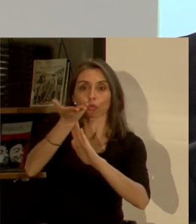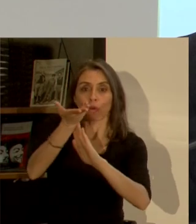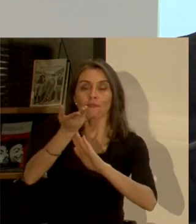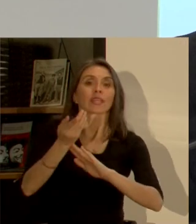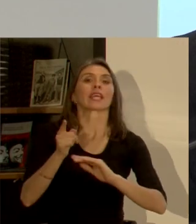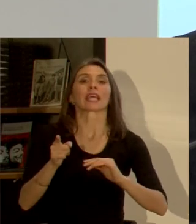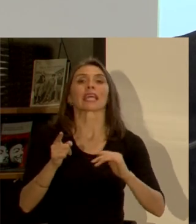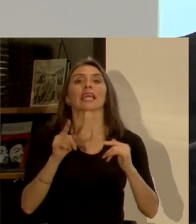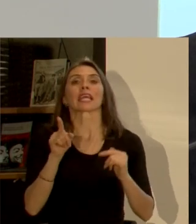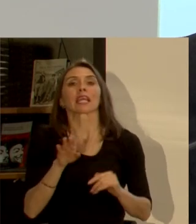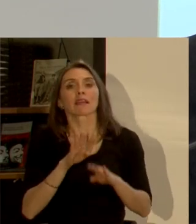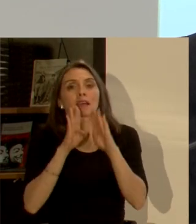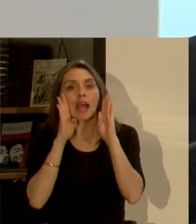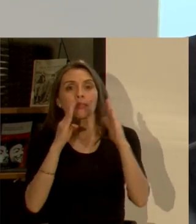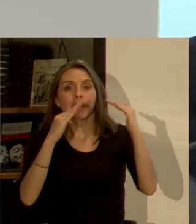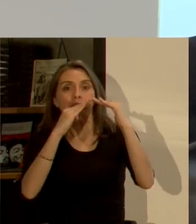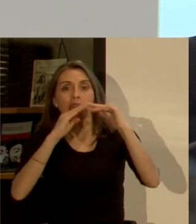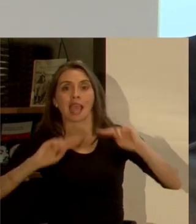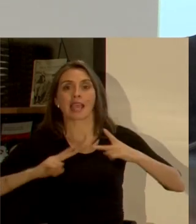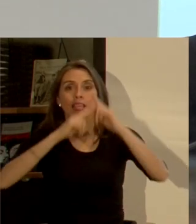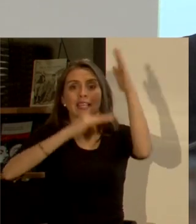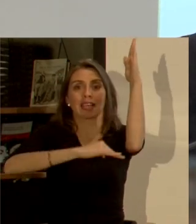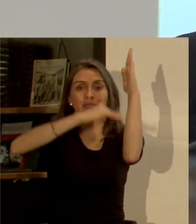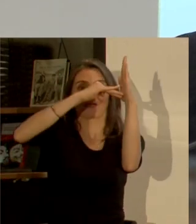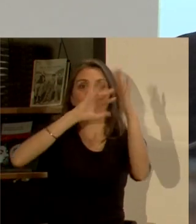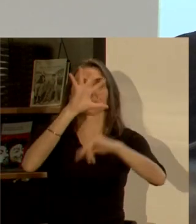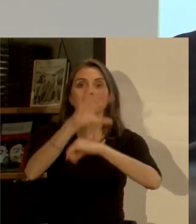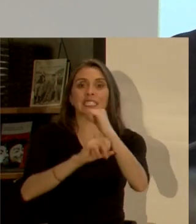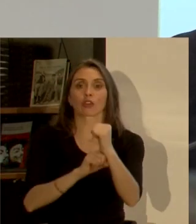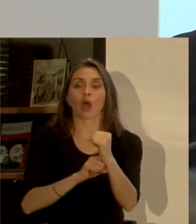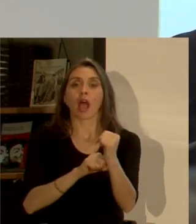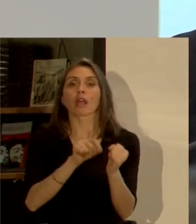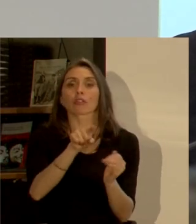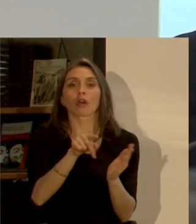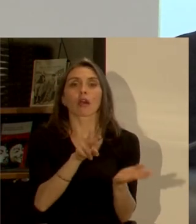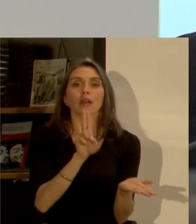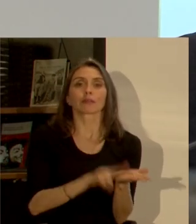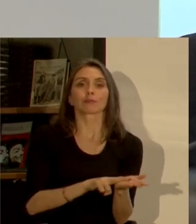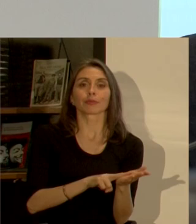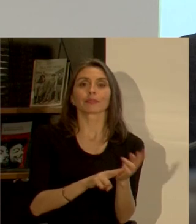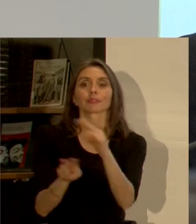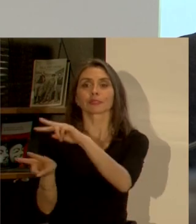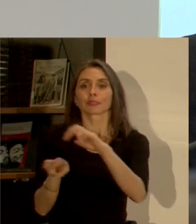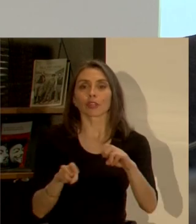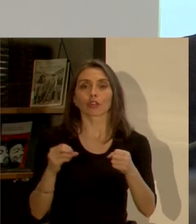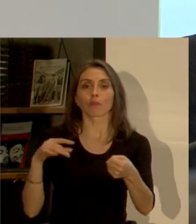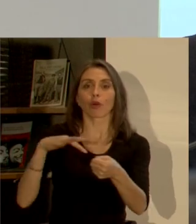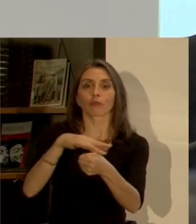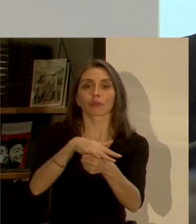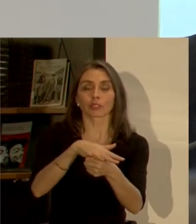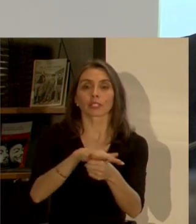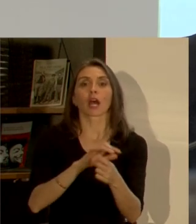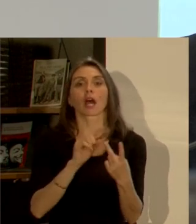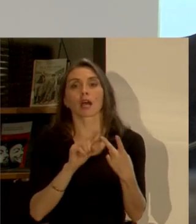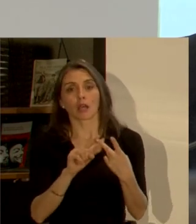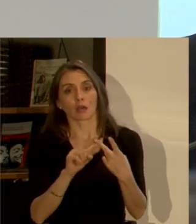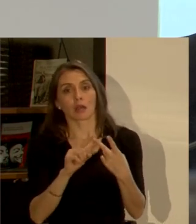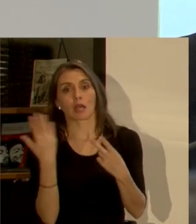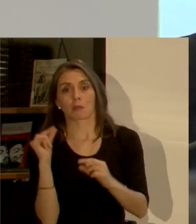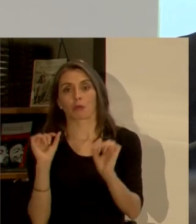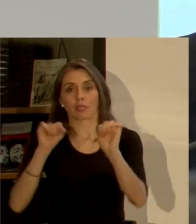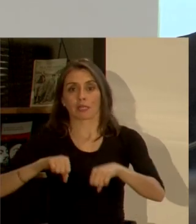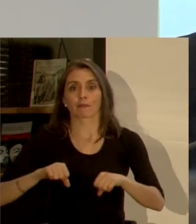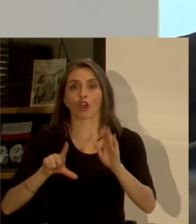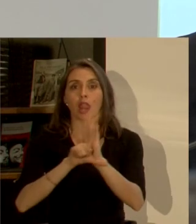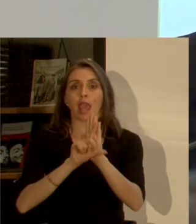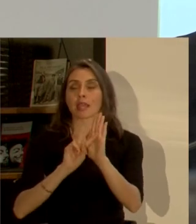contribuciones de bienes raíces para que cada cinco años según el periodo tú puedas incorporar en el valor el efecto que genera una obra y ahora sacamos a aprobar una